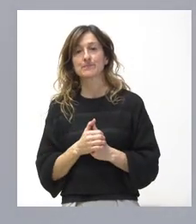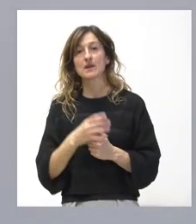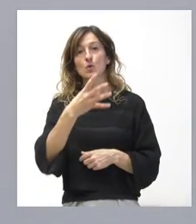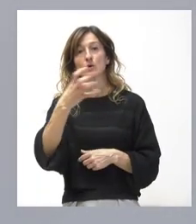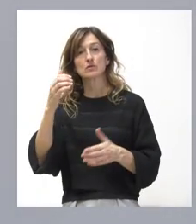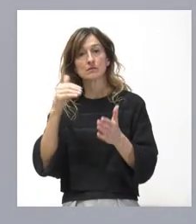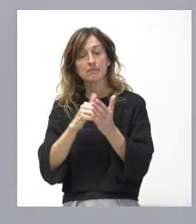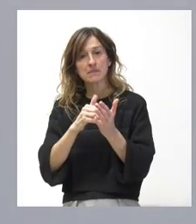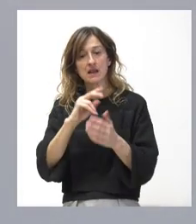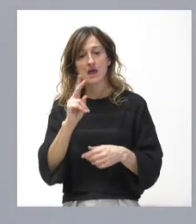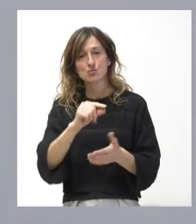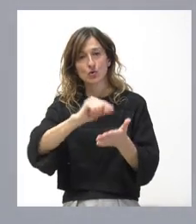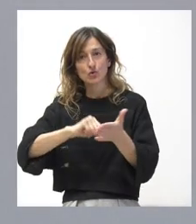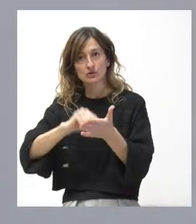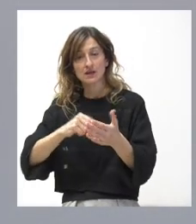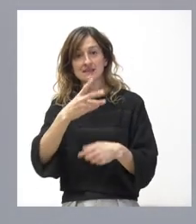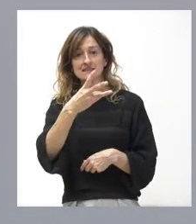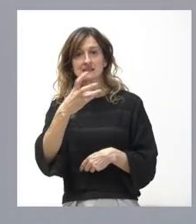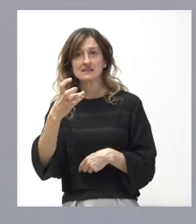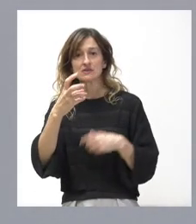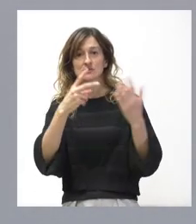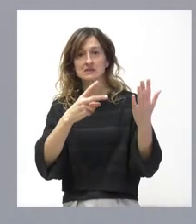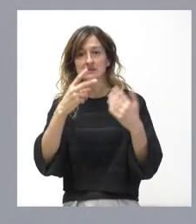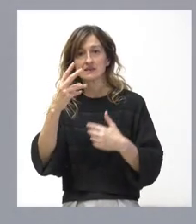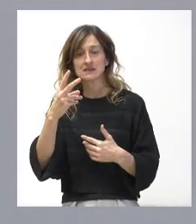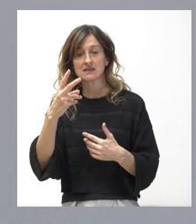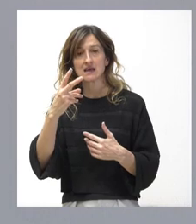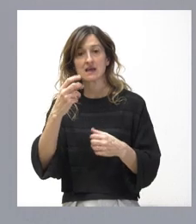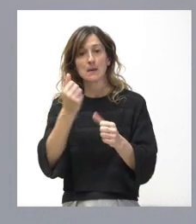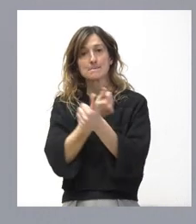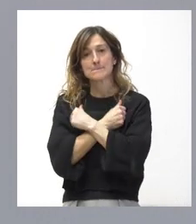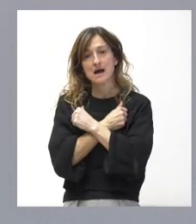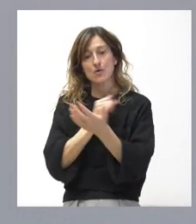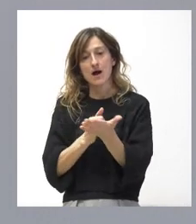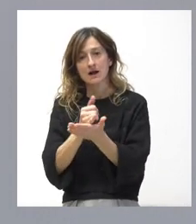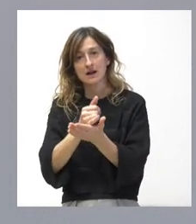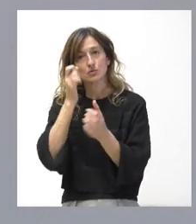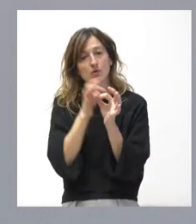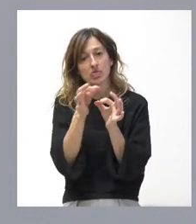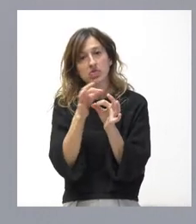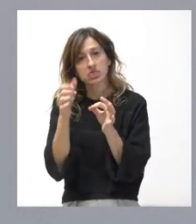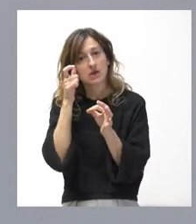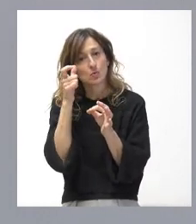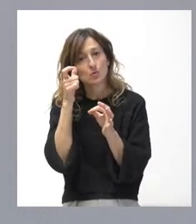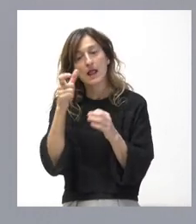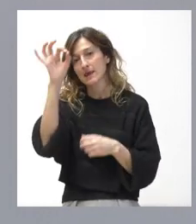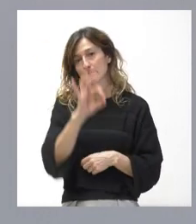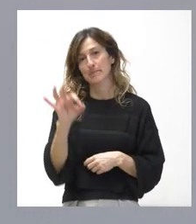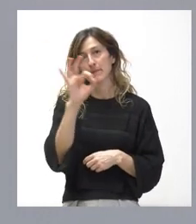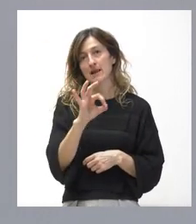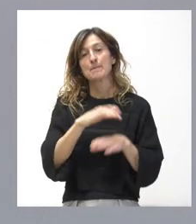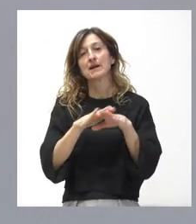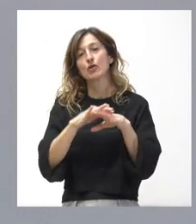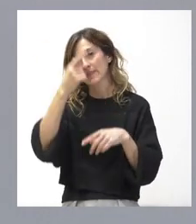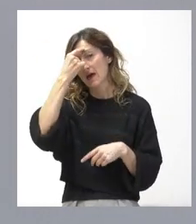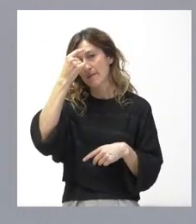euros para contratar a 377 desempleados agrarios en varios municipios del medio rural de Ávila.